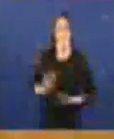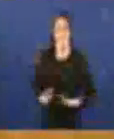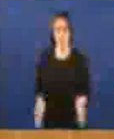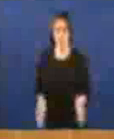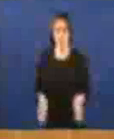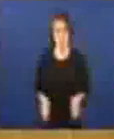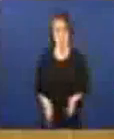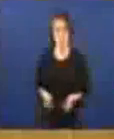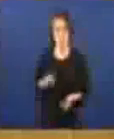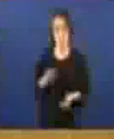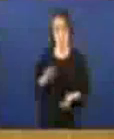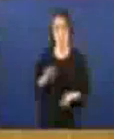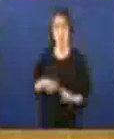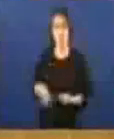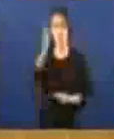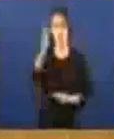dos indicadores,